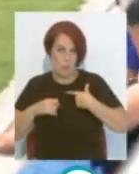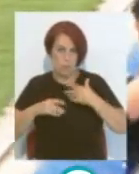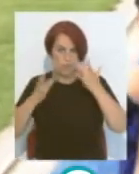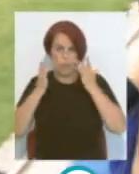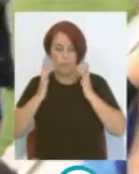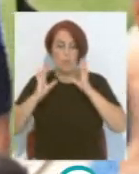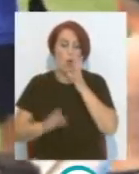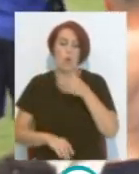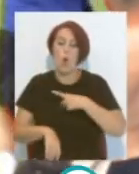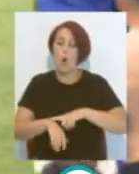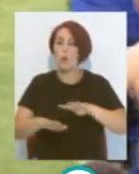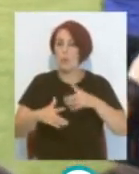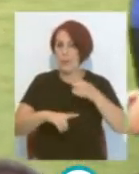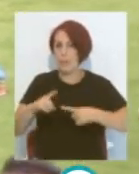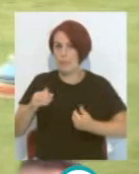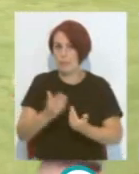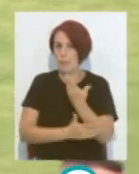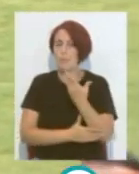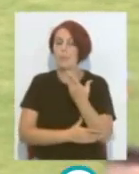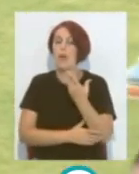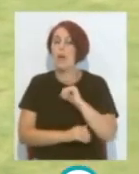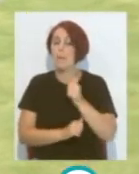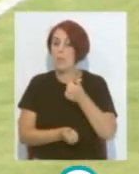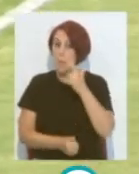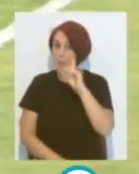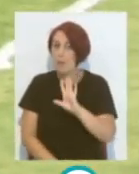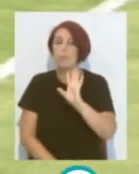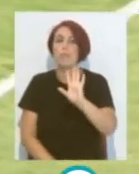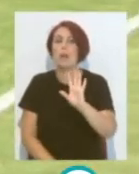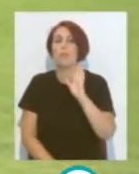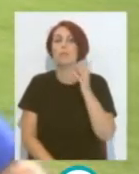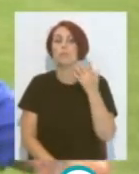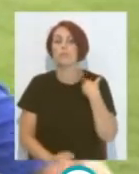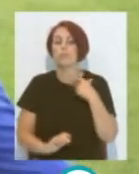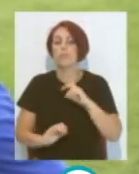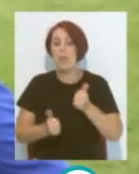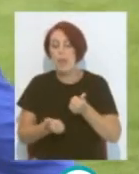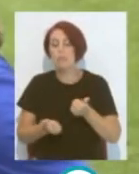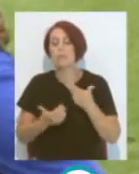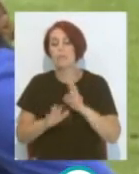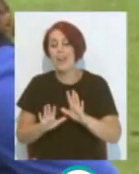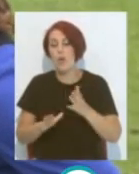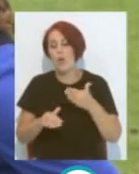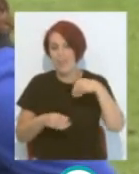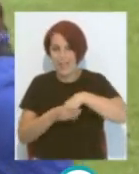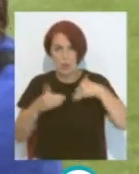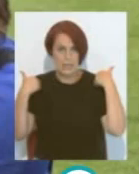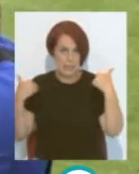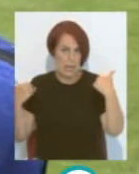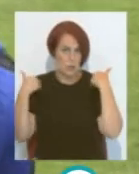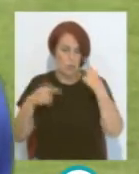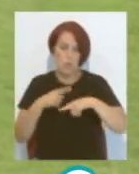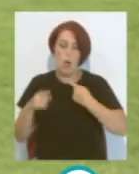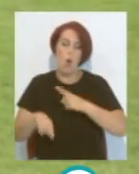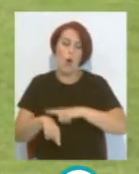A las nueve y media De la mañana Estaba previsto Que empezaran Pero claro Empezaron a esa hora Pero en el gimnasio Posteriormente Sobre las